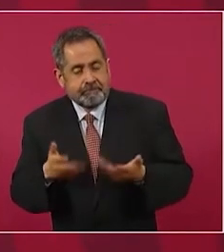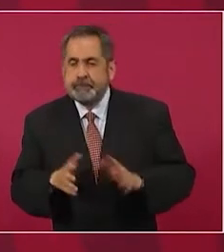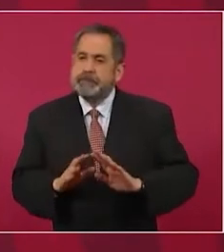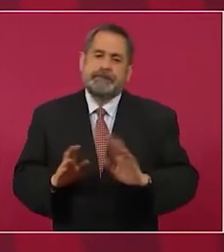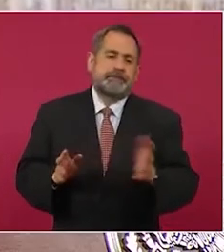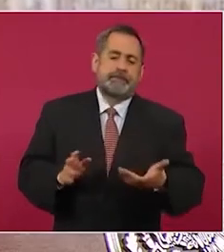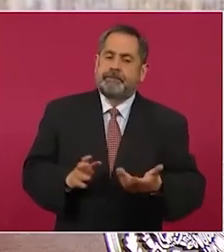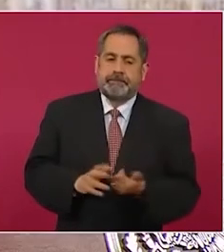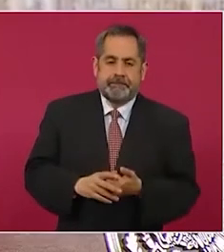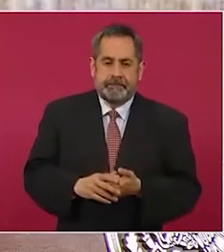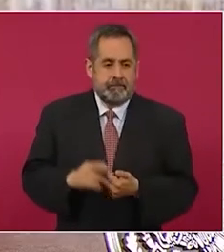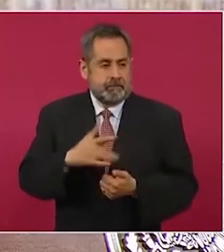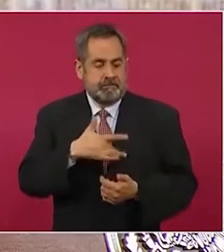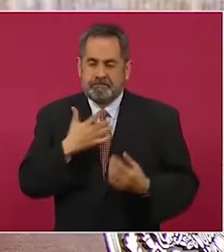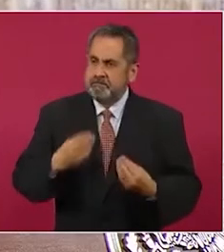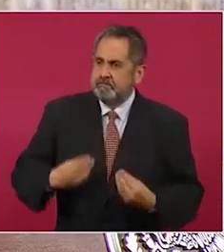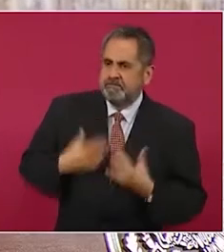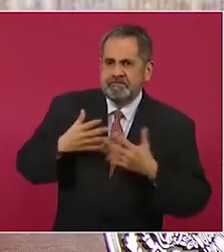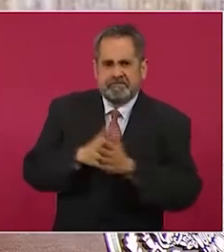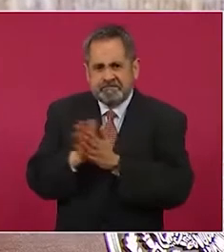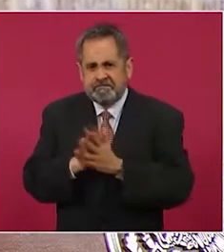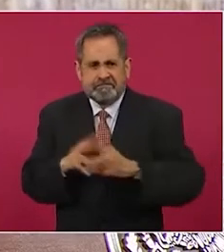no se entusiasma,